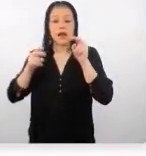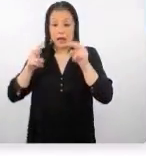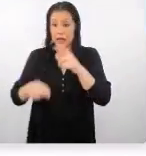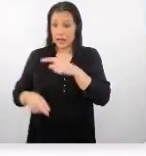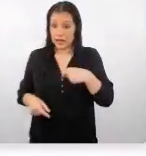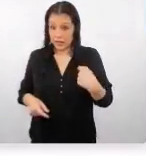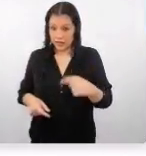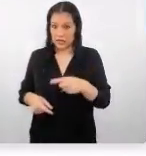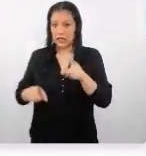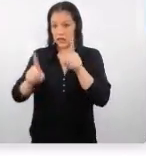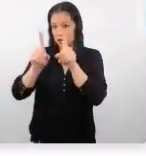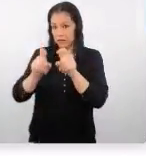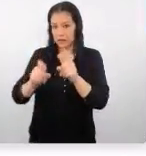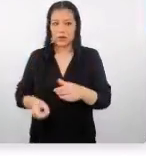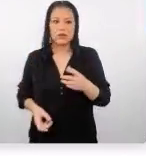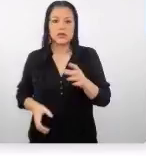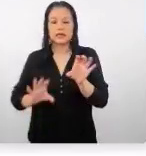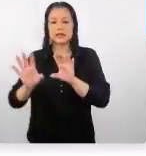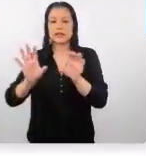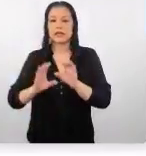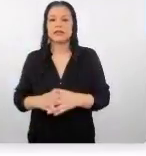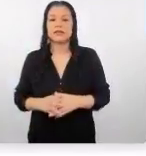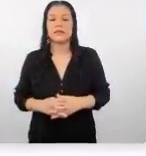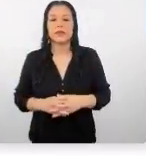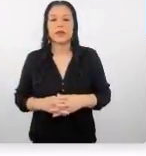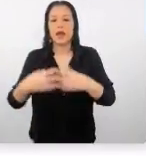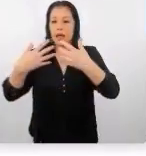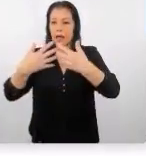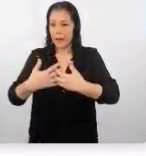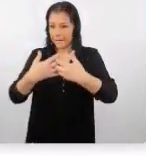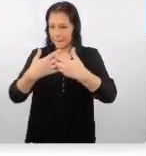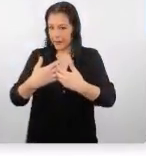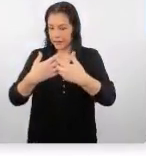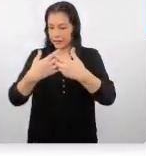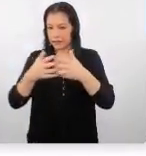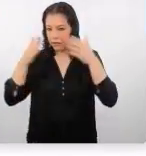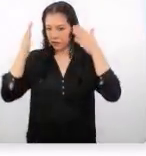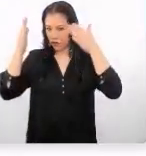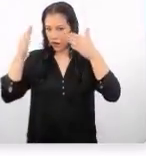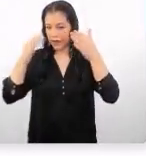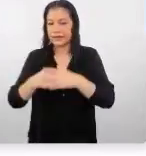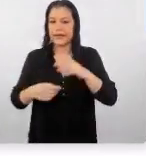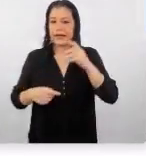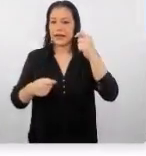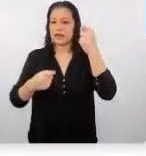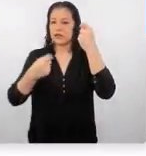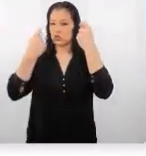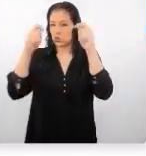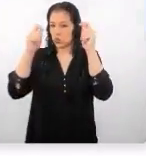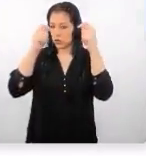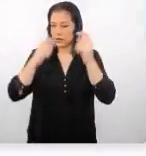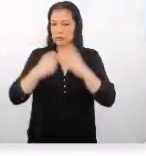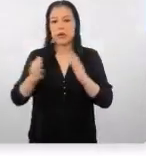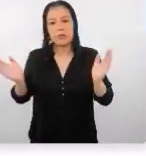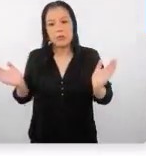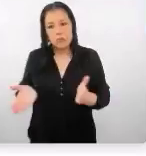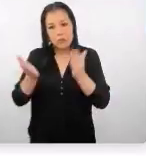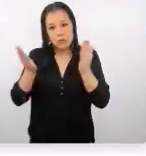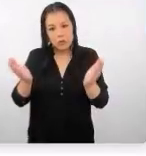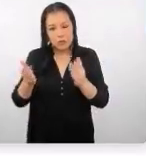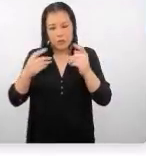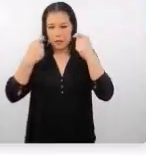pregunta se realizó a empresas del sector turismo que promueven el